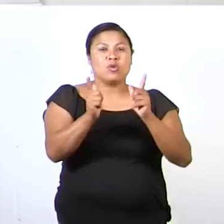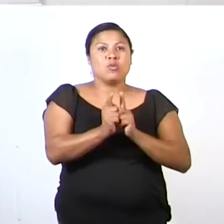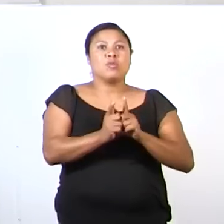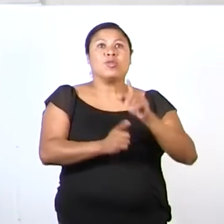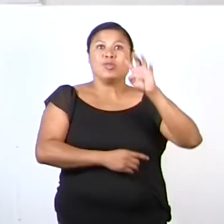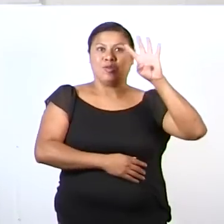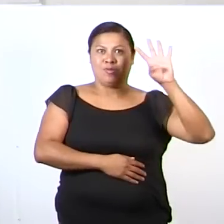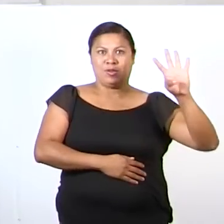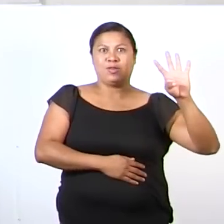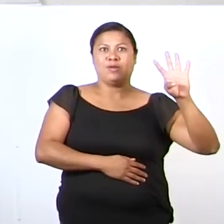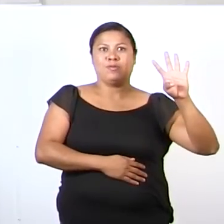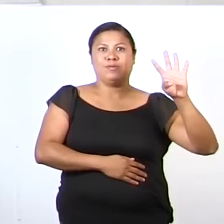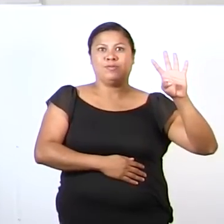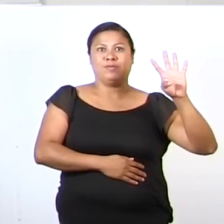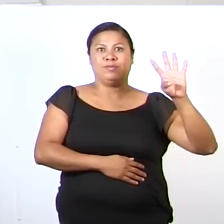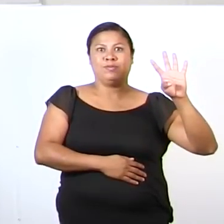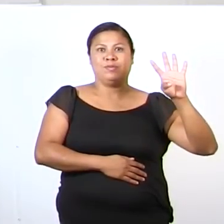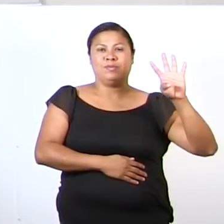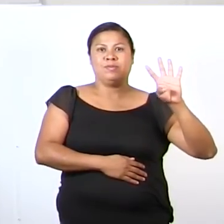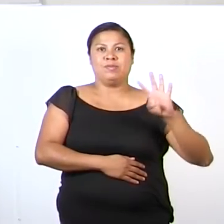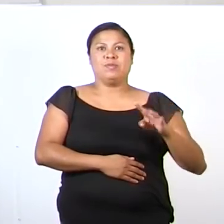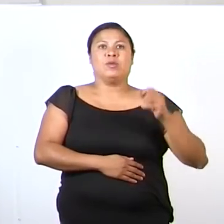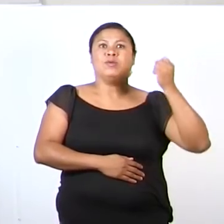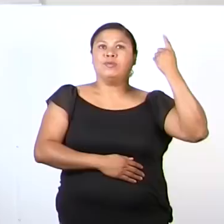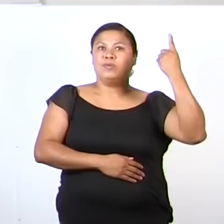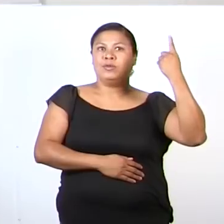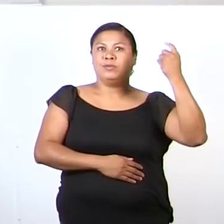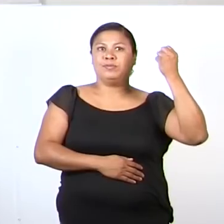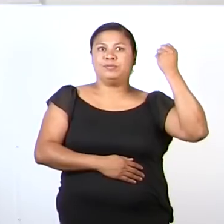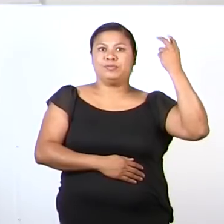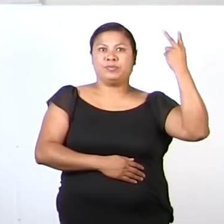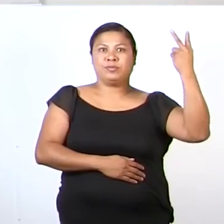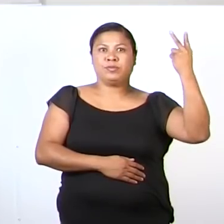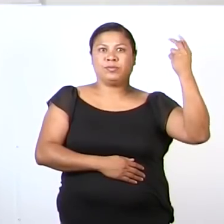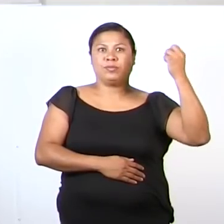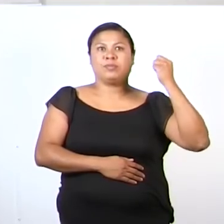cuatro. Una, dos,